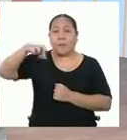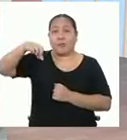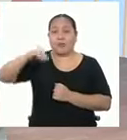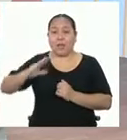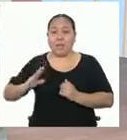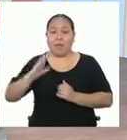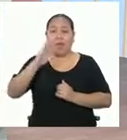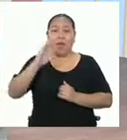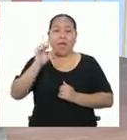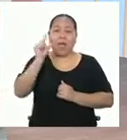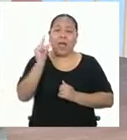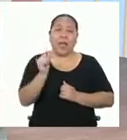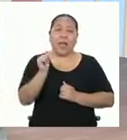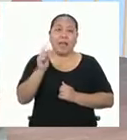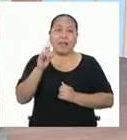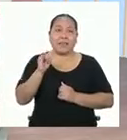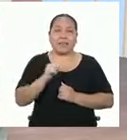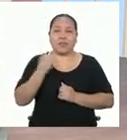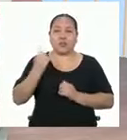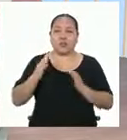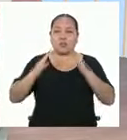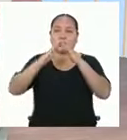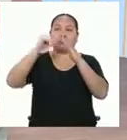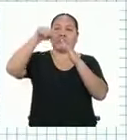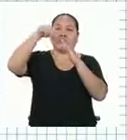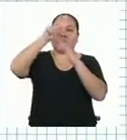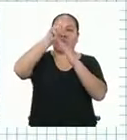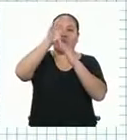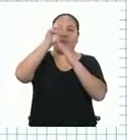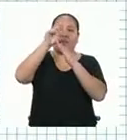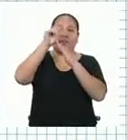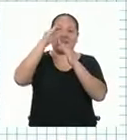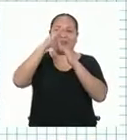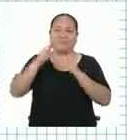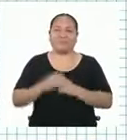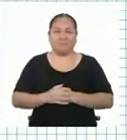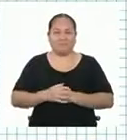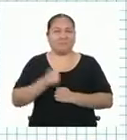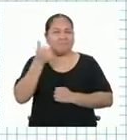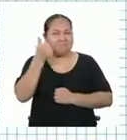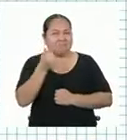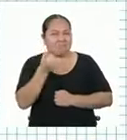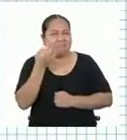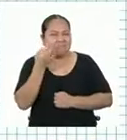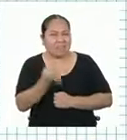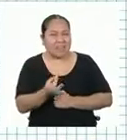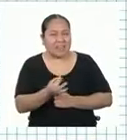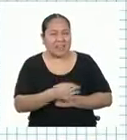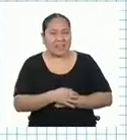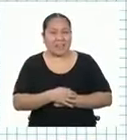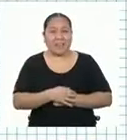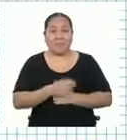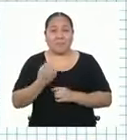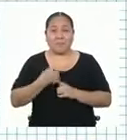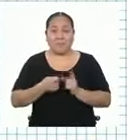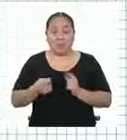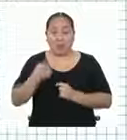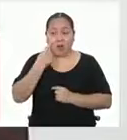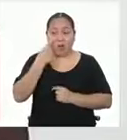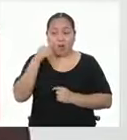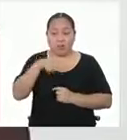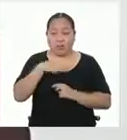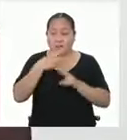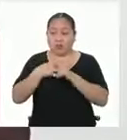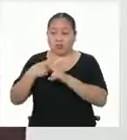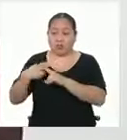arista. Solo el vértice empieza con otra letra. ¡Cierto! ¡Qué buen ojo, Yarenis! Aunque más allá de saber los nombres